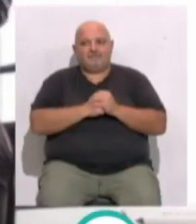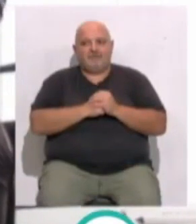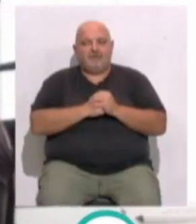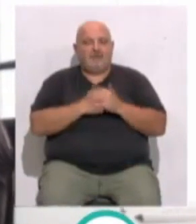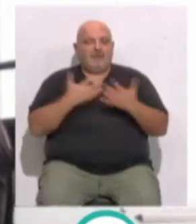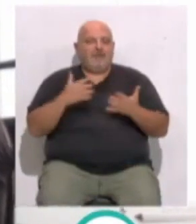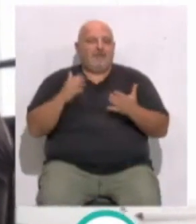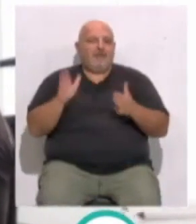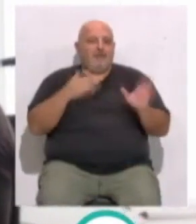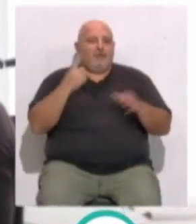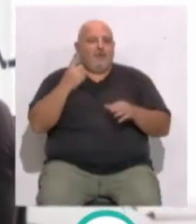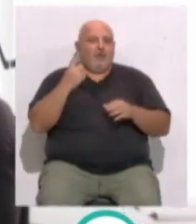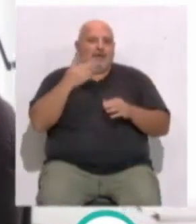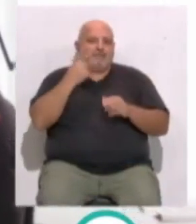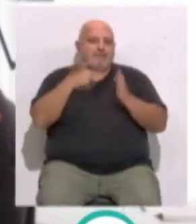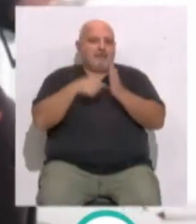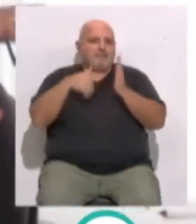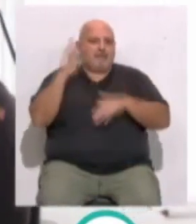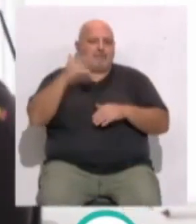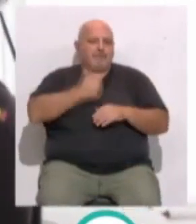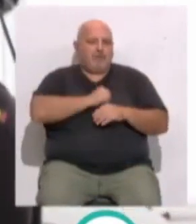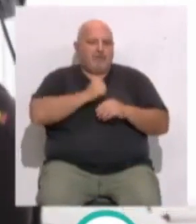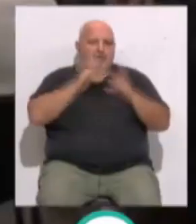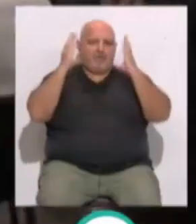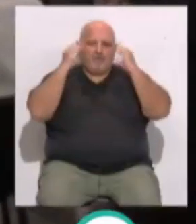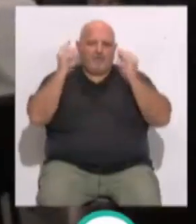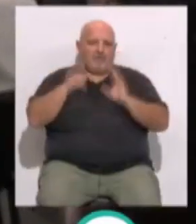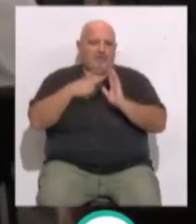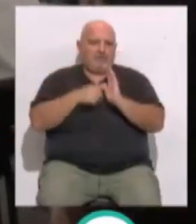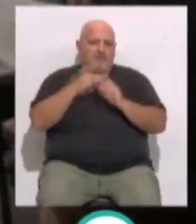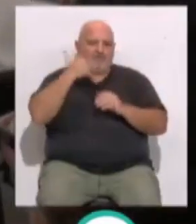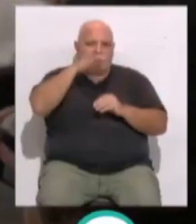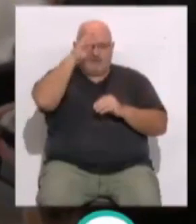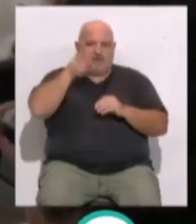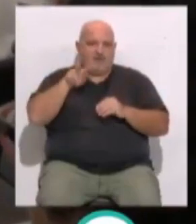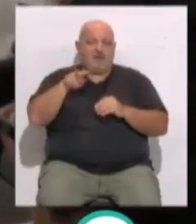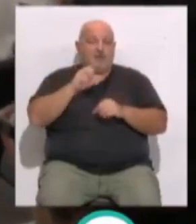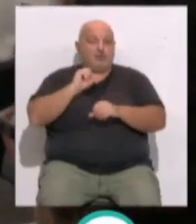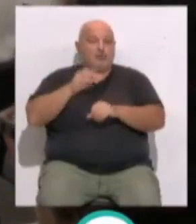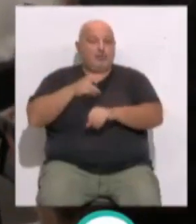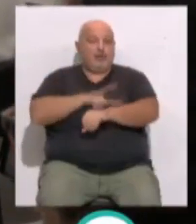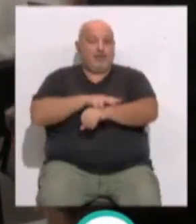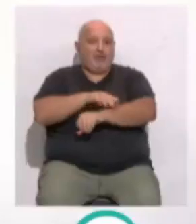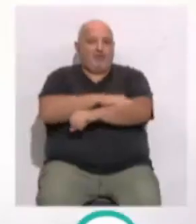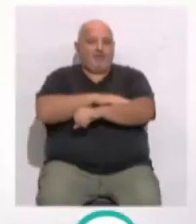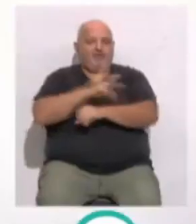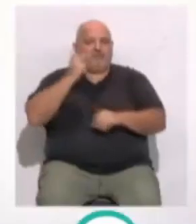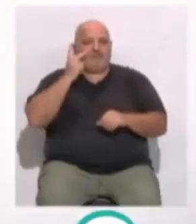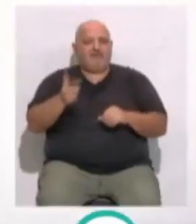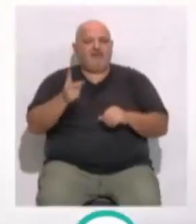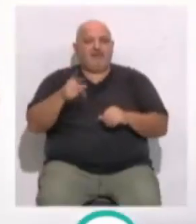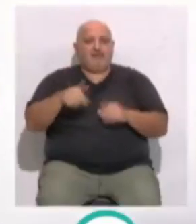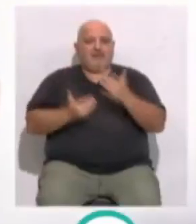Un millar de efectivos velarán por la seguridad de la CELGP este fin de semana. El subdelegado del Gobierno ha visitado